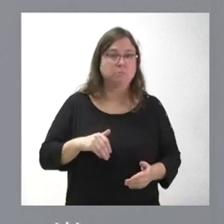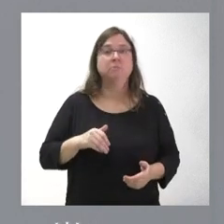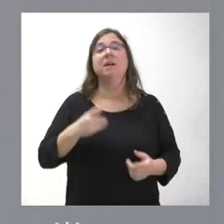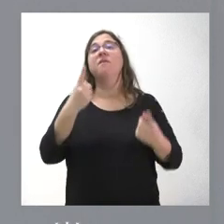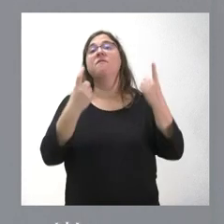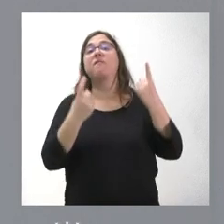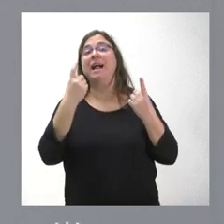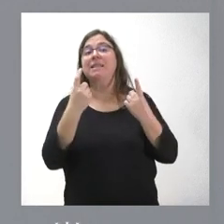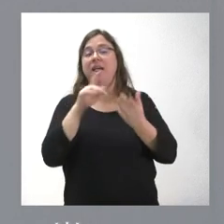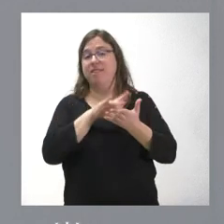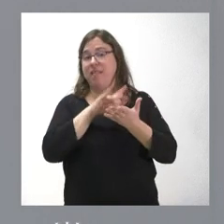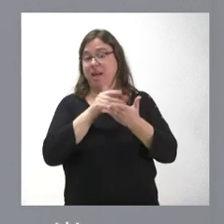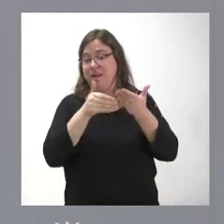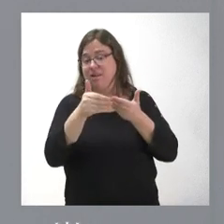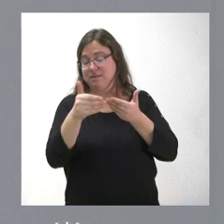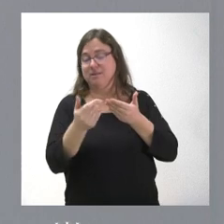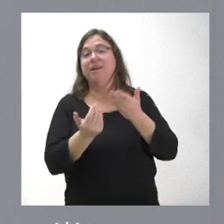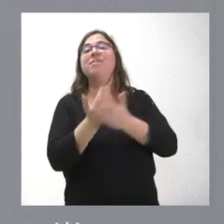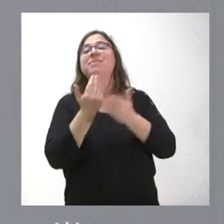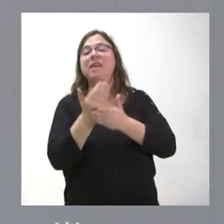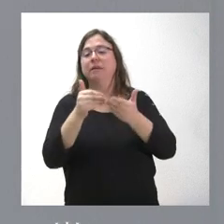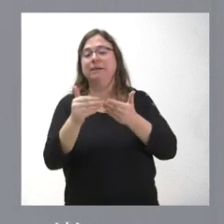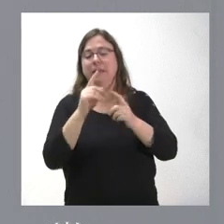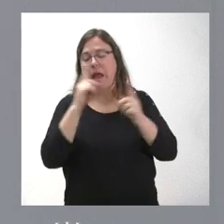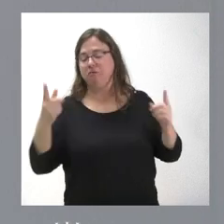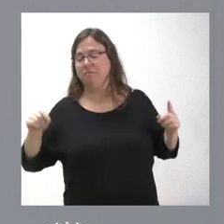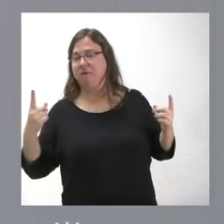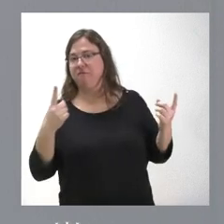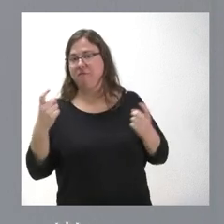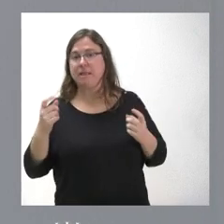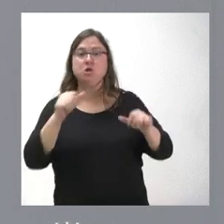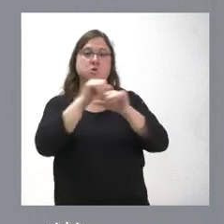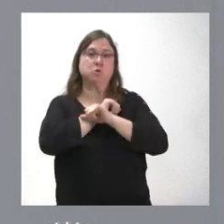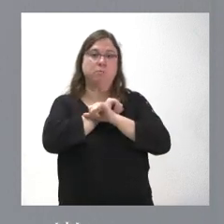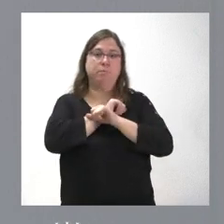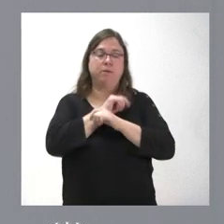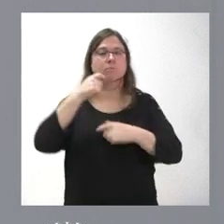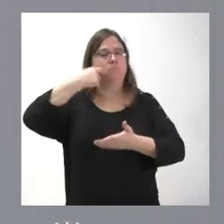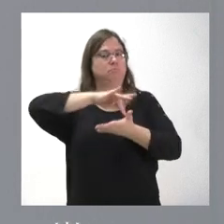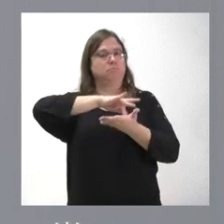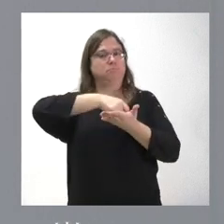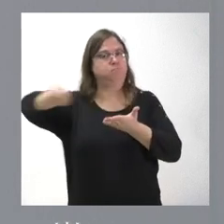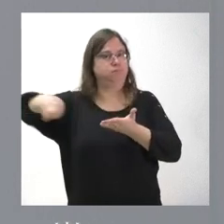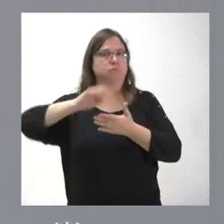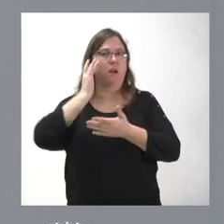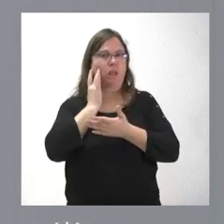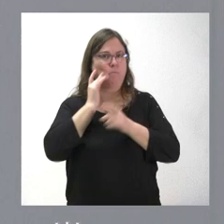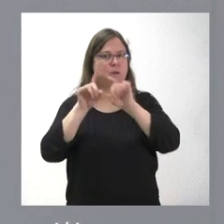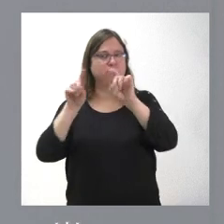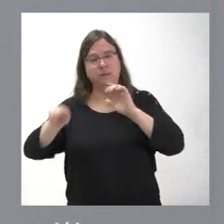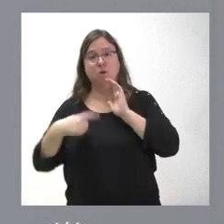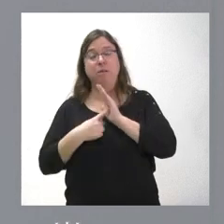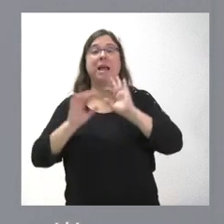Quedan unos días para acabar el año y yo, desde aquí, lógicamente, lo que espero es que se paguen todas las retribuciones por parte de todas las empresas y, muy